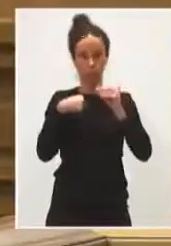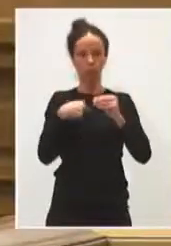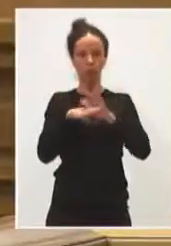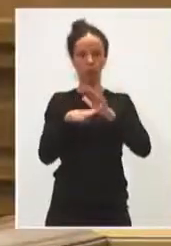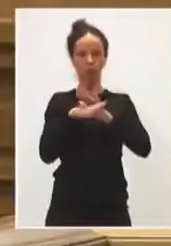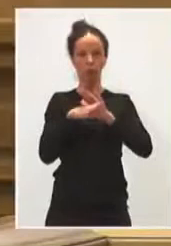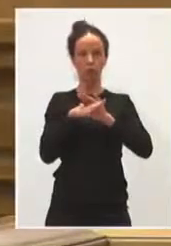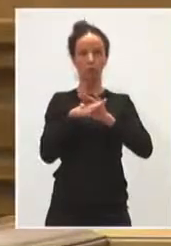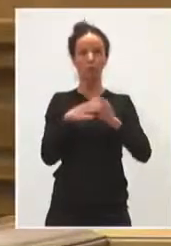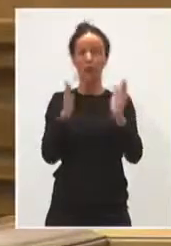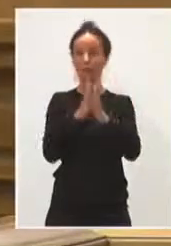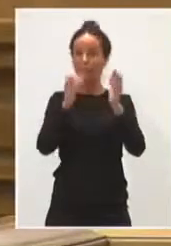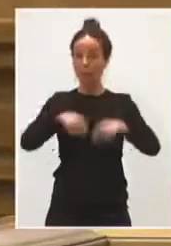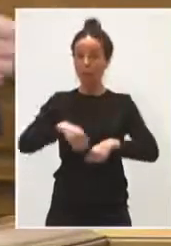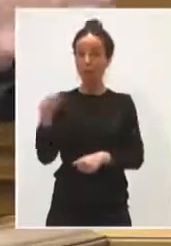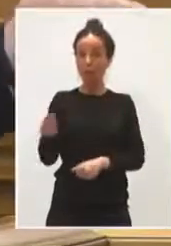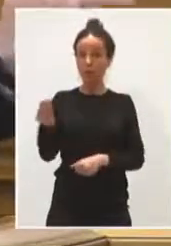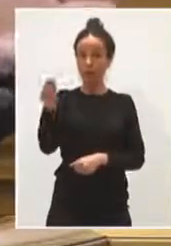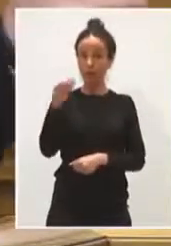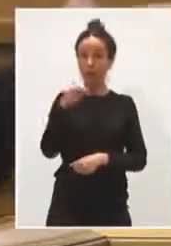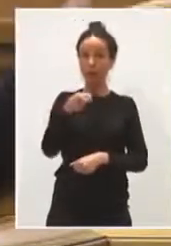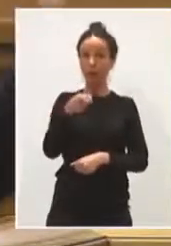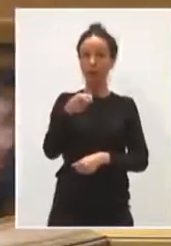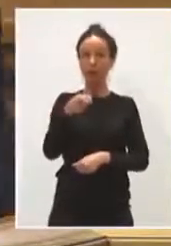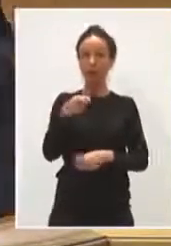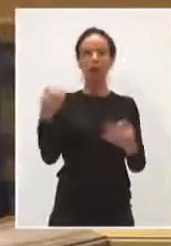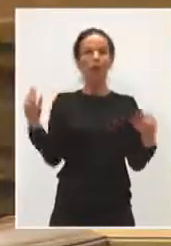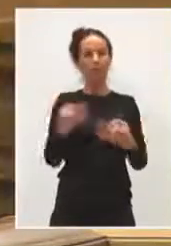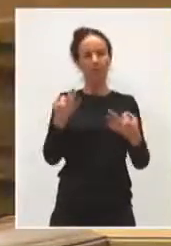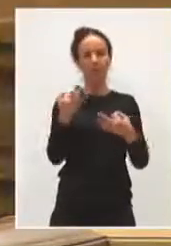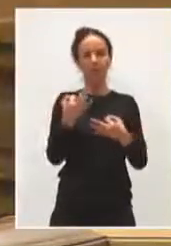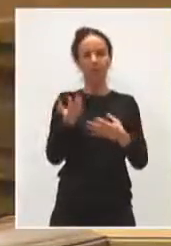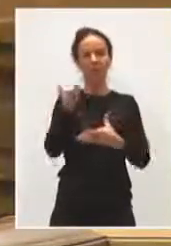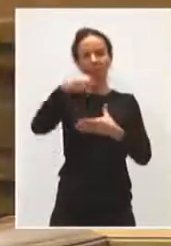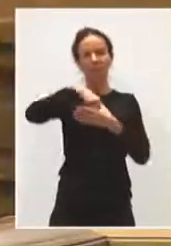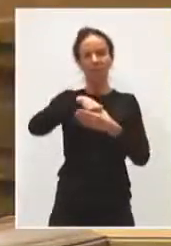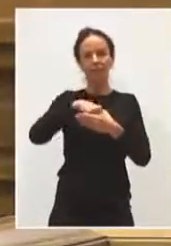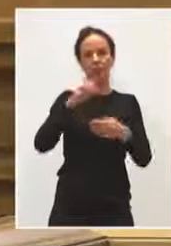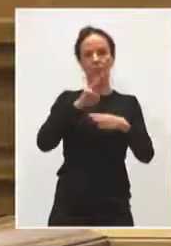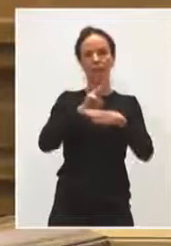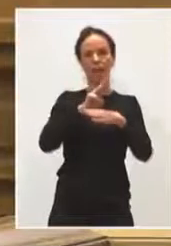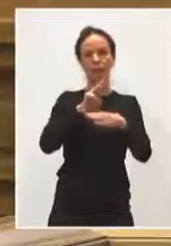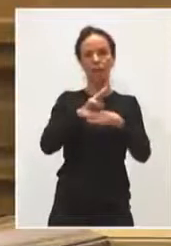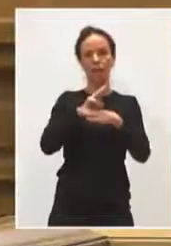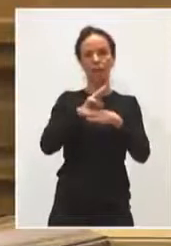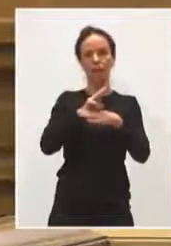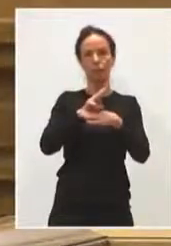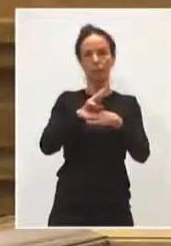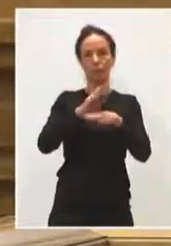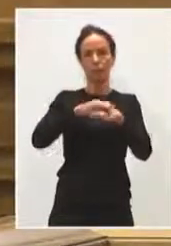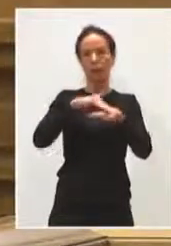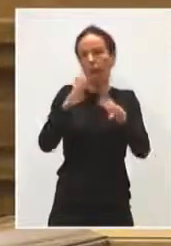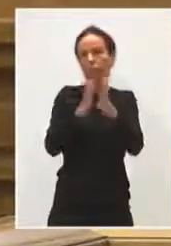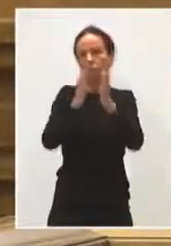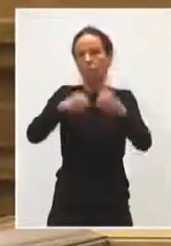Ahondar en el pacto de recuperación, como les decía, tendrá que tener una pata en el Parlamento que me interesa y mucho vaya lo más posible del consenso, con